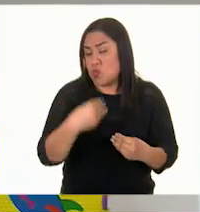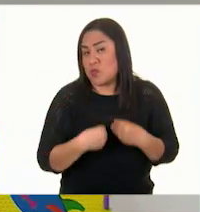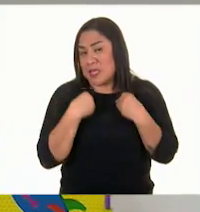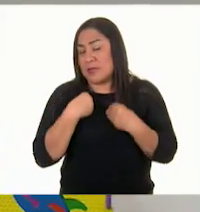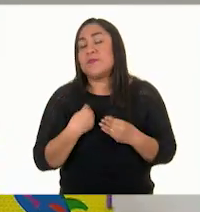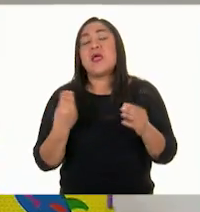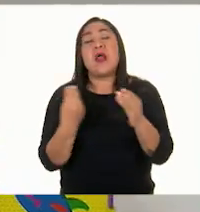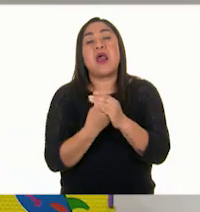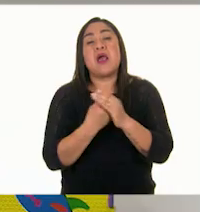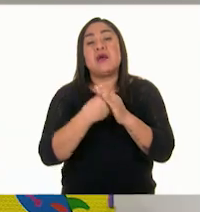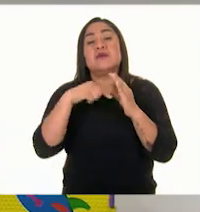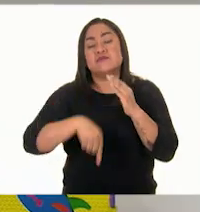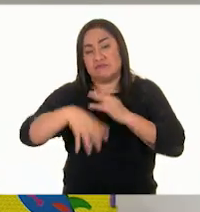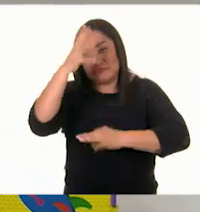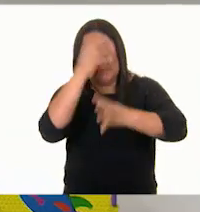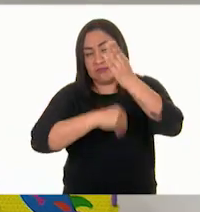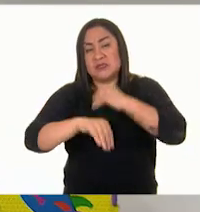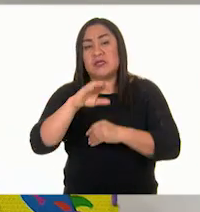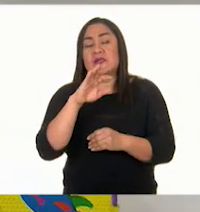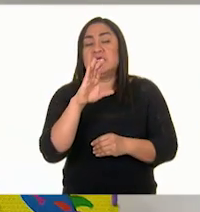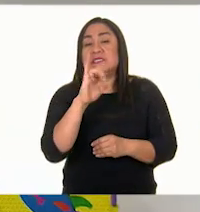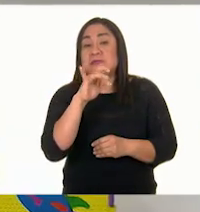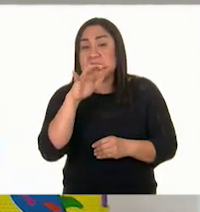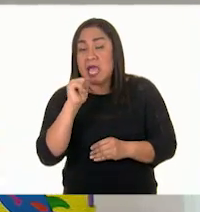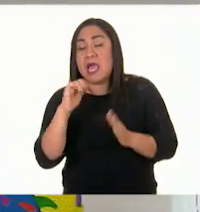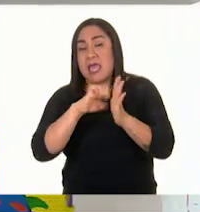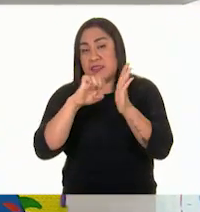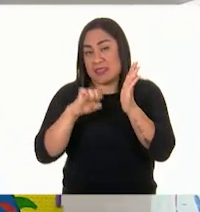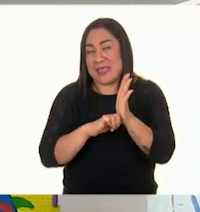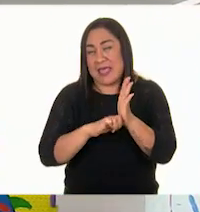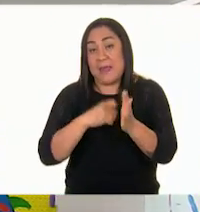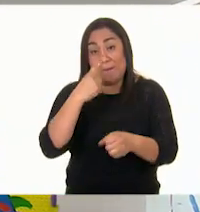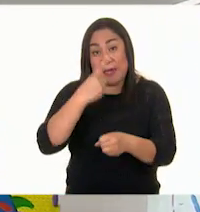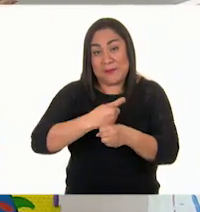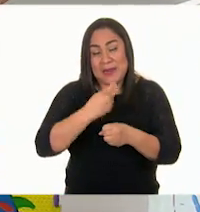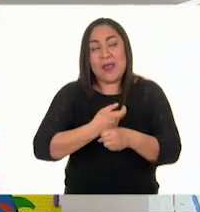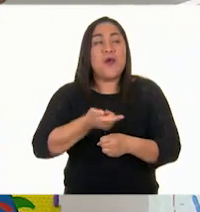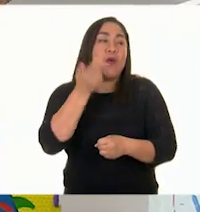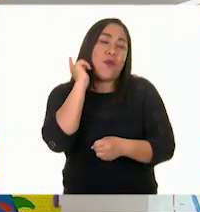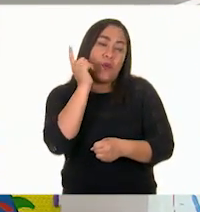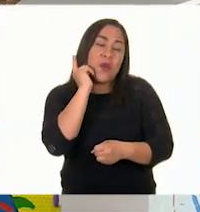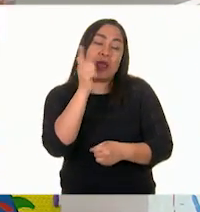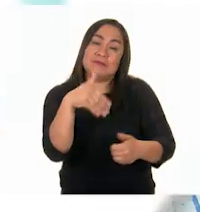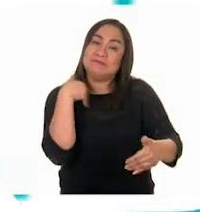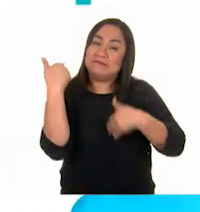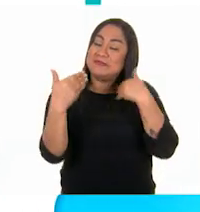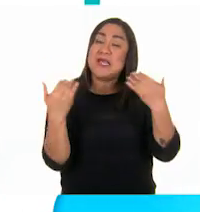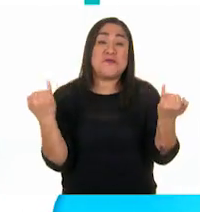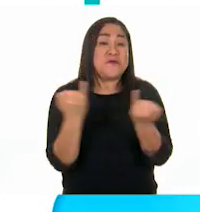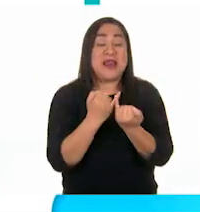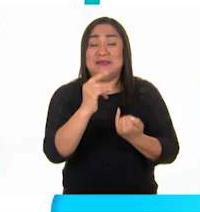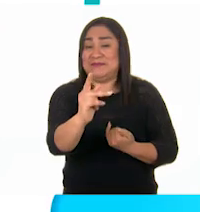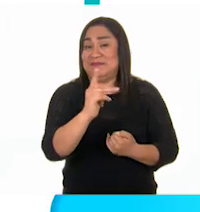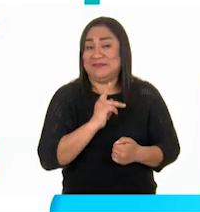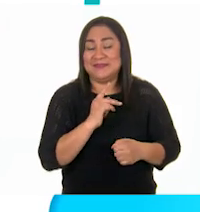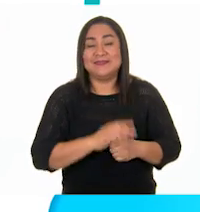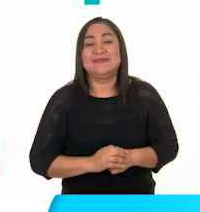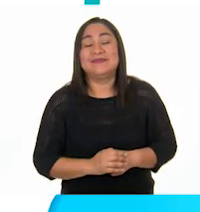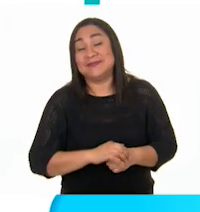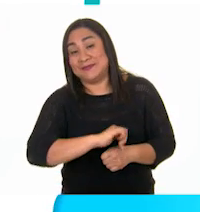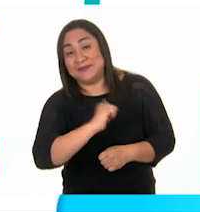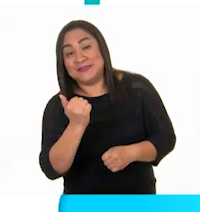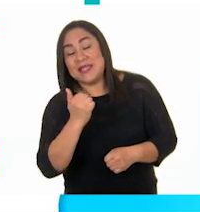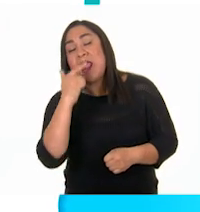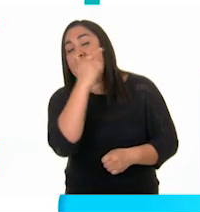clase de formación cívica y ética de primer grado. Espero que la hayan disfrutado tanto como nosotras y ahora vamos con lengua